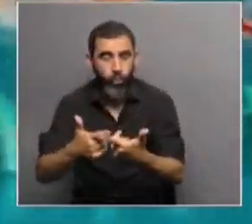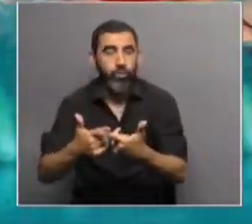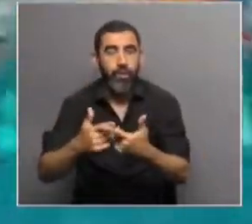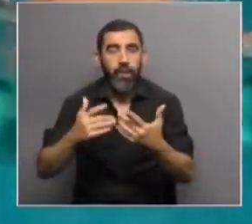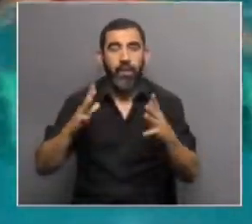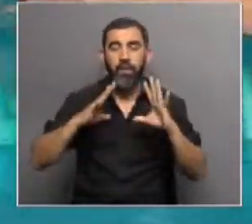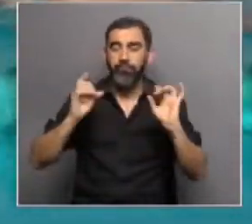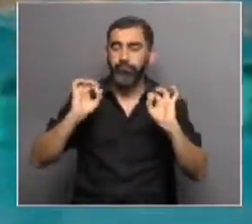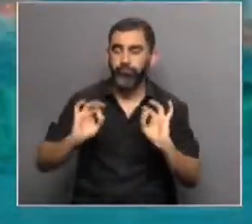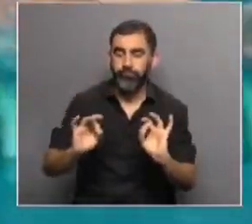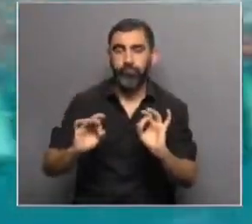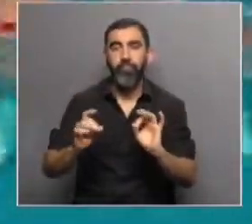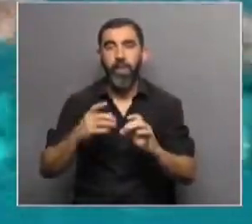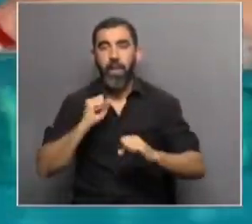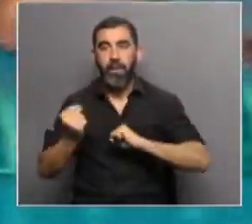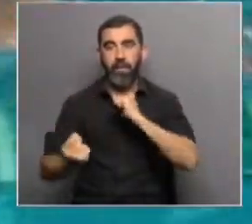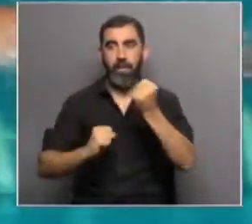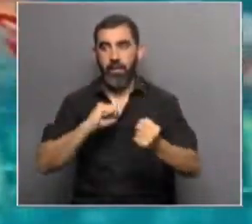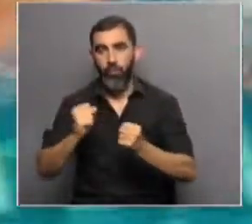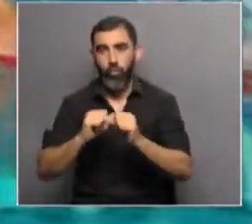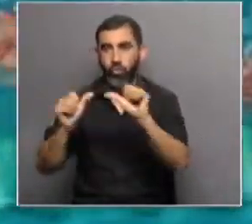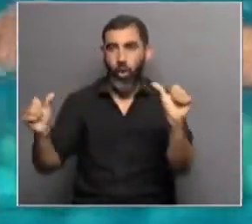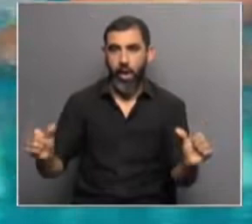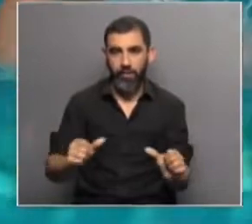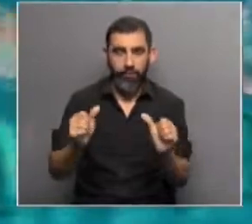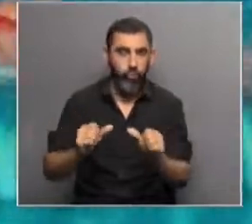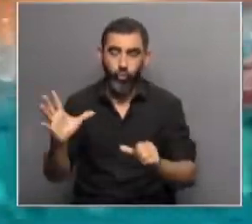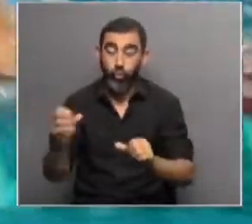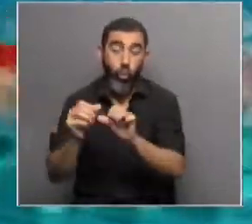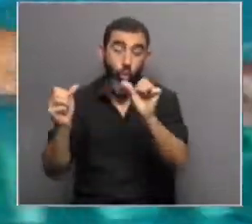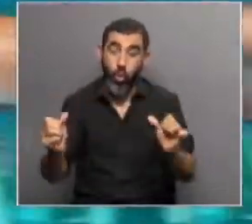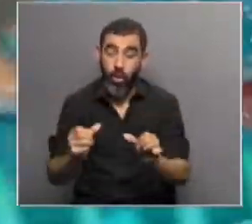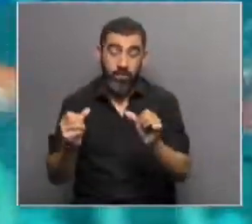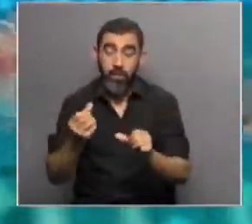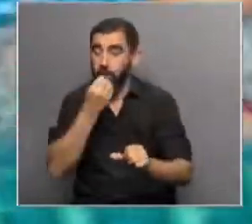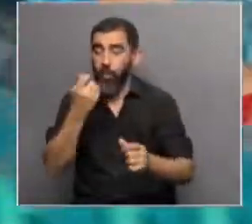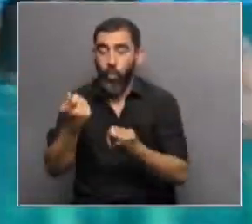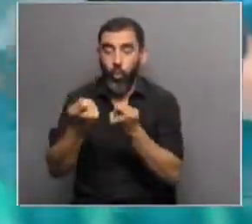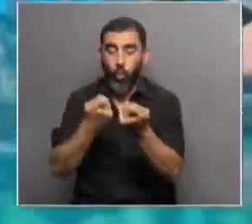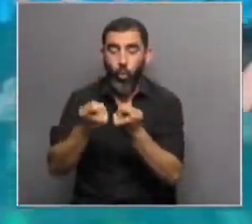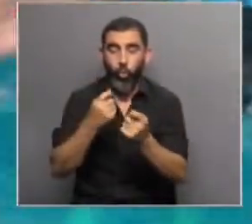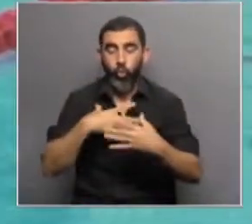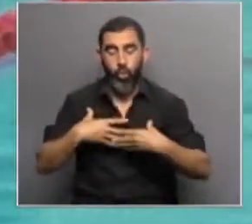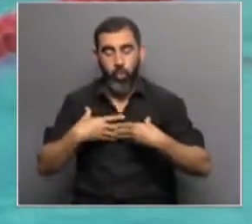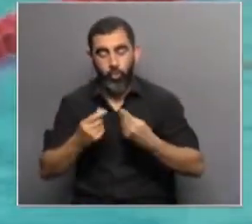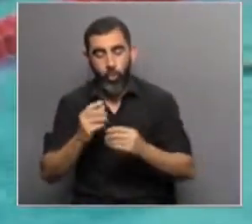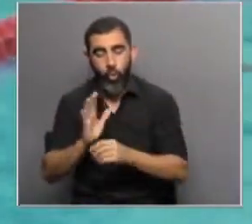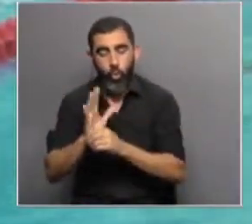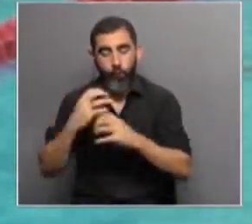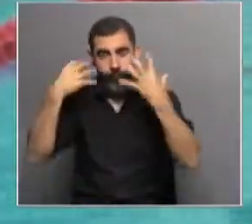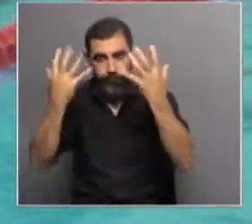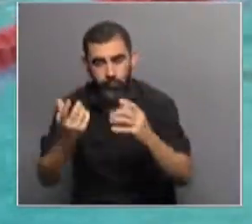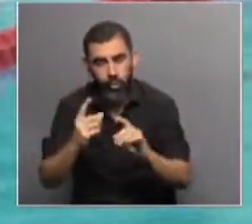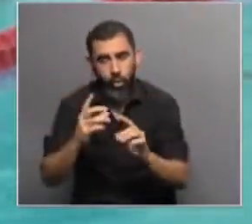motivacionales, el manejo de la ansiedad, el manejo de la activación y todo esto hace a regular emociones, a regular la agresividad, pero no